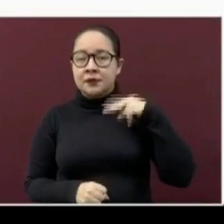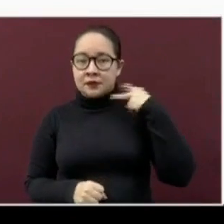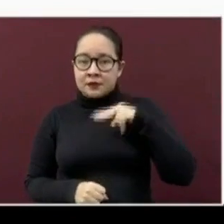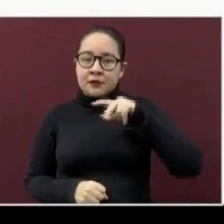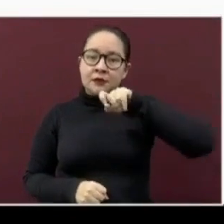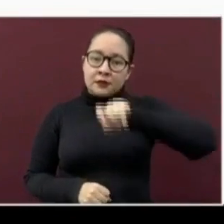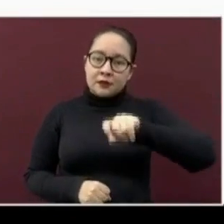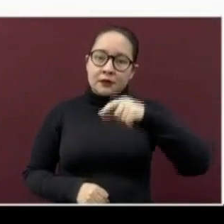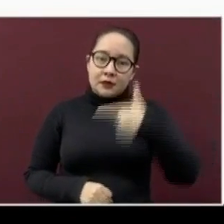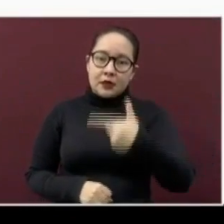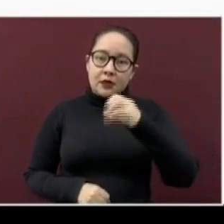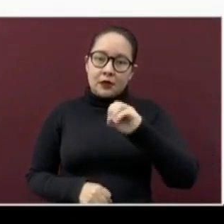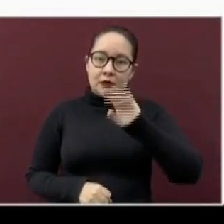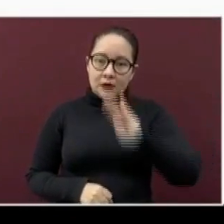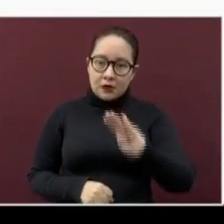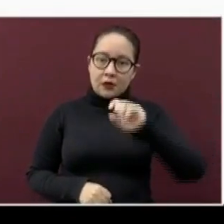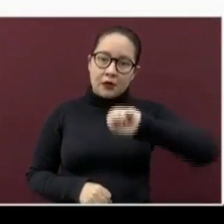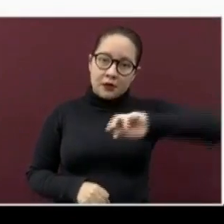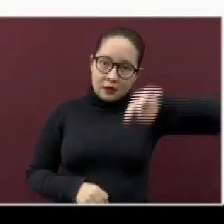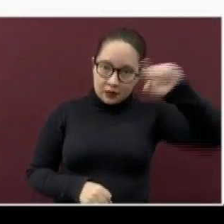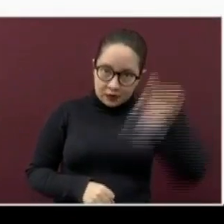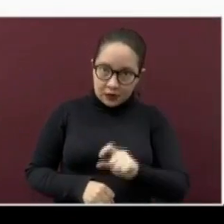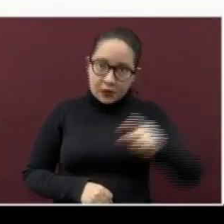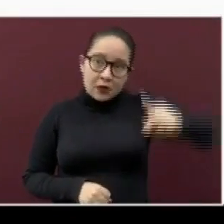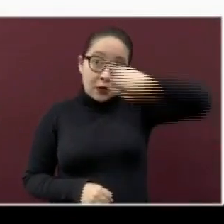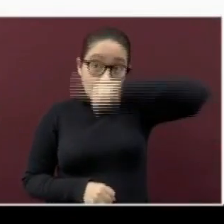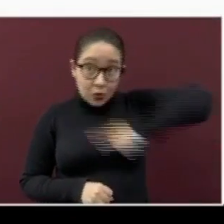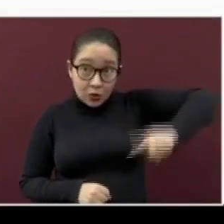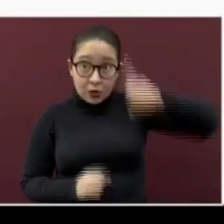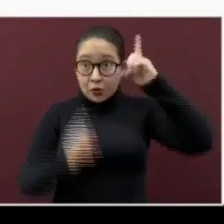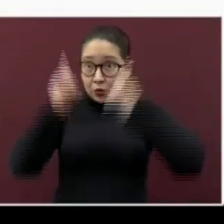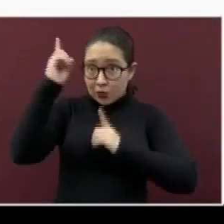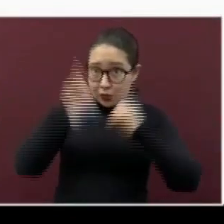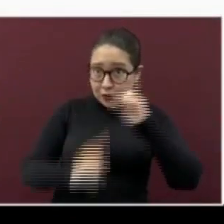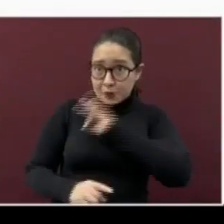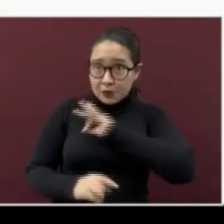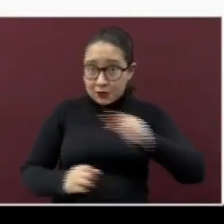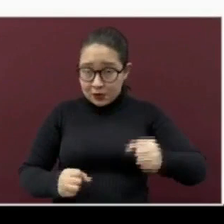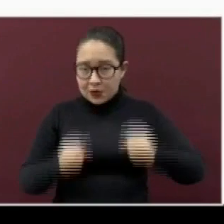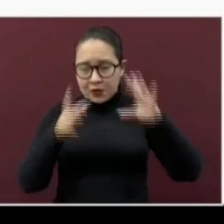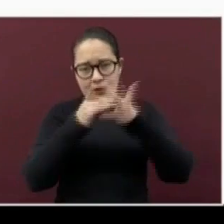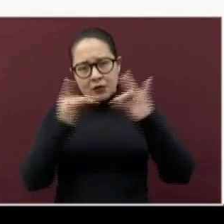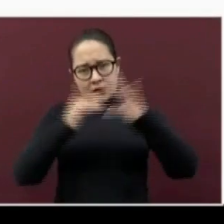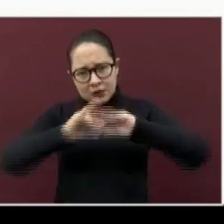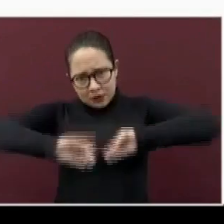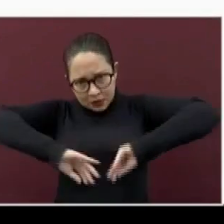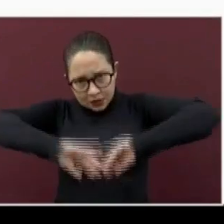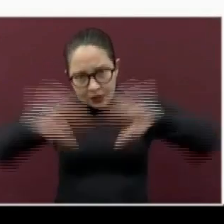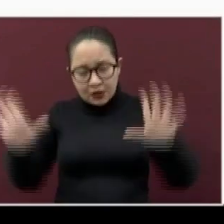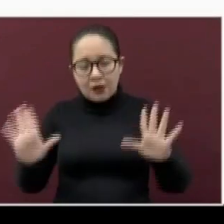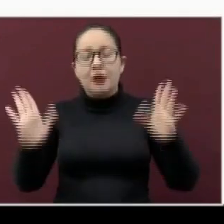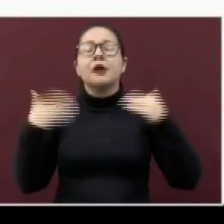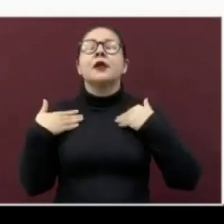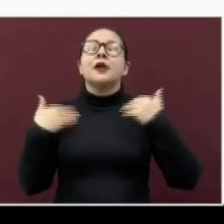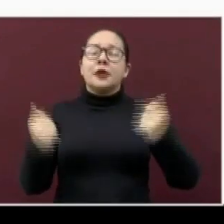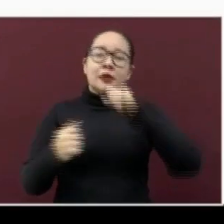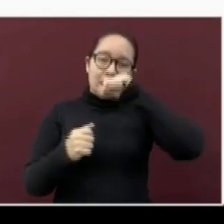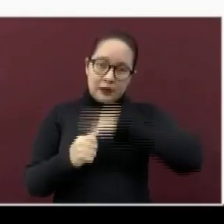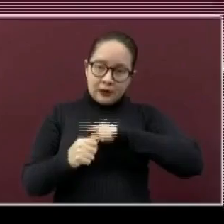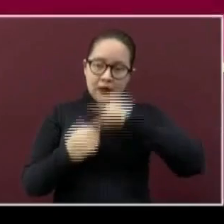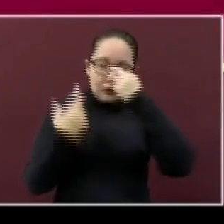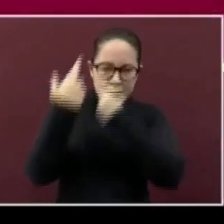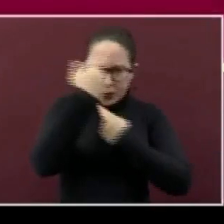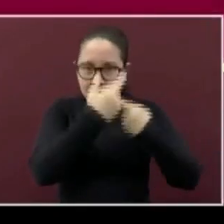.gov.mx puede aclarar sus dudas e inquietudes, así como consultar las